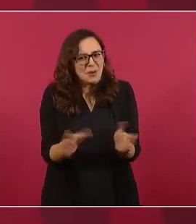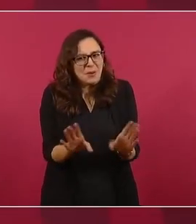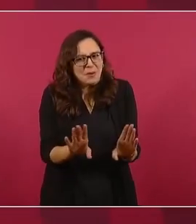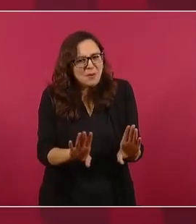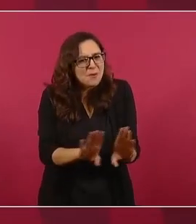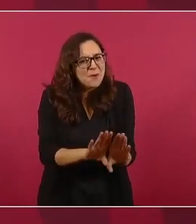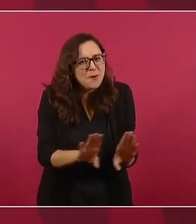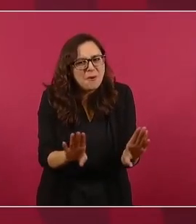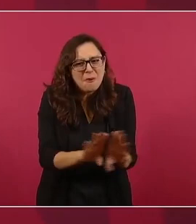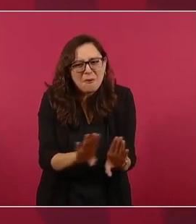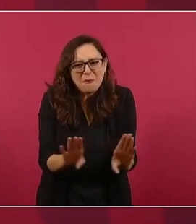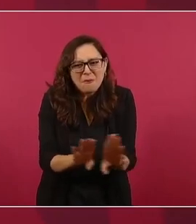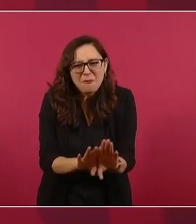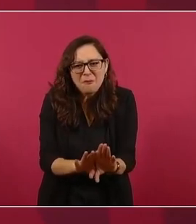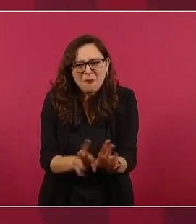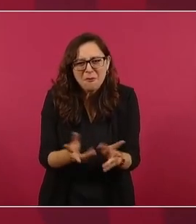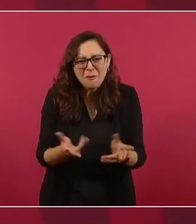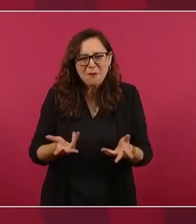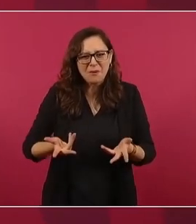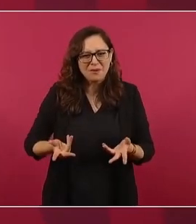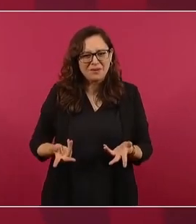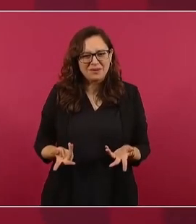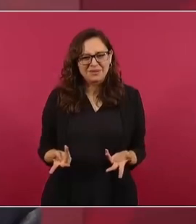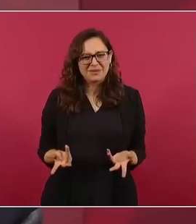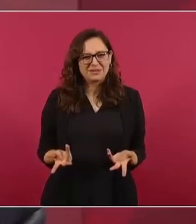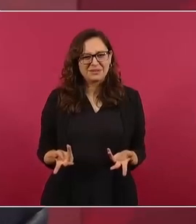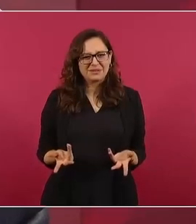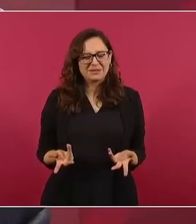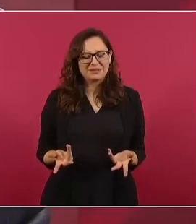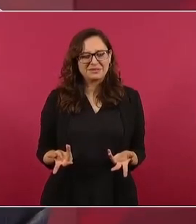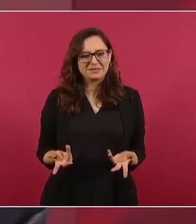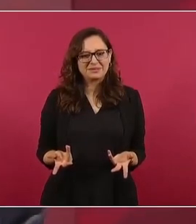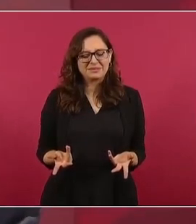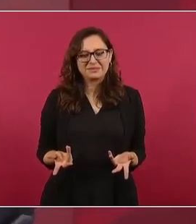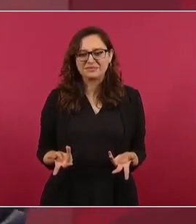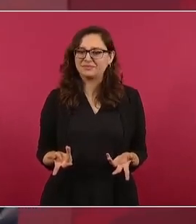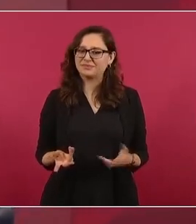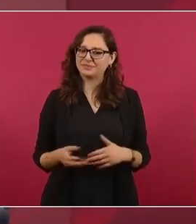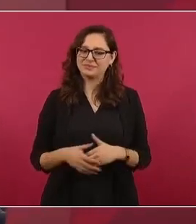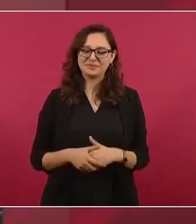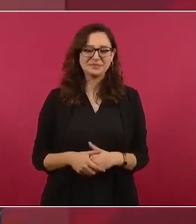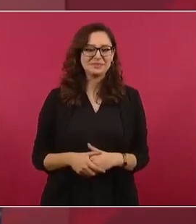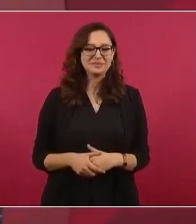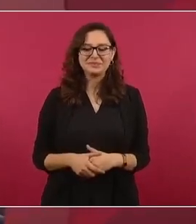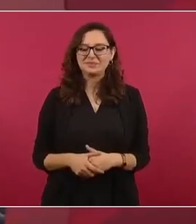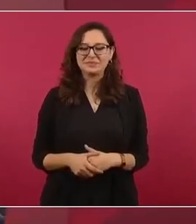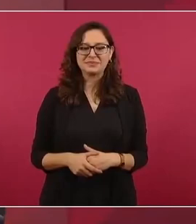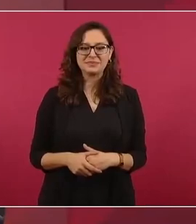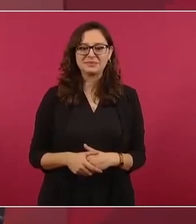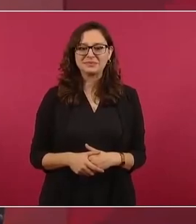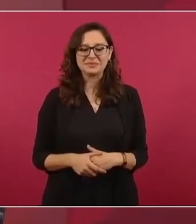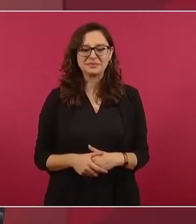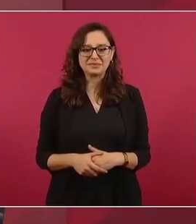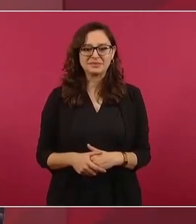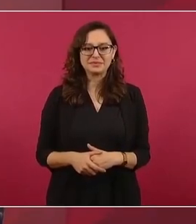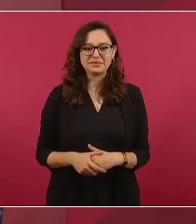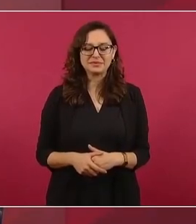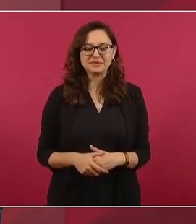una situación, un hecho